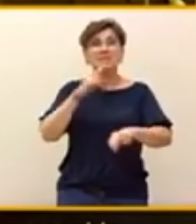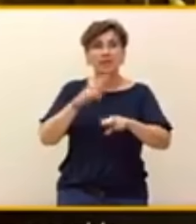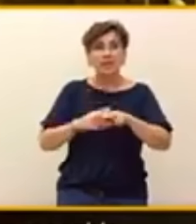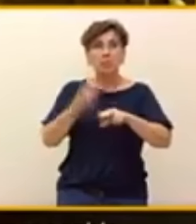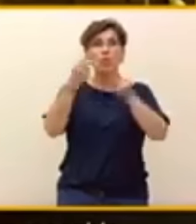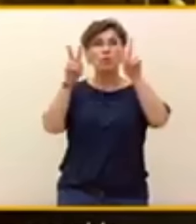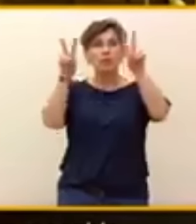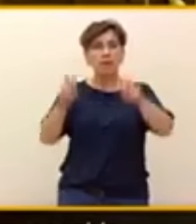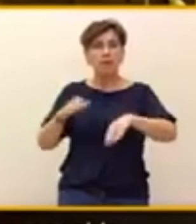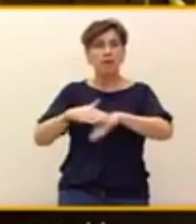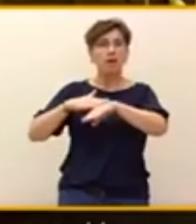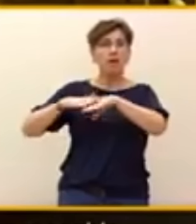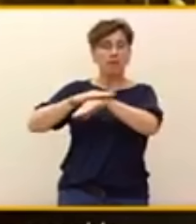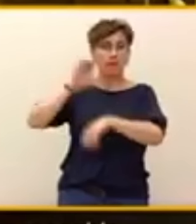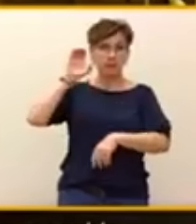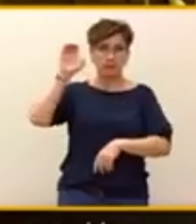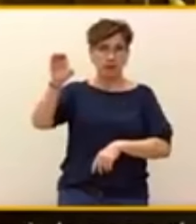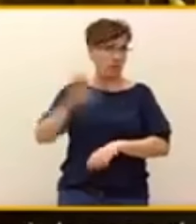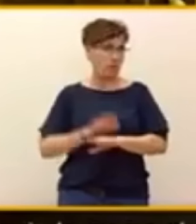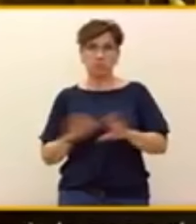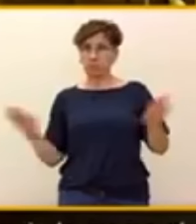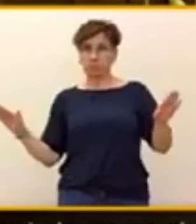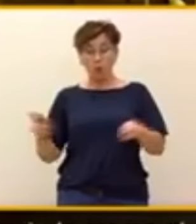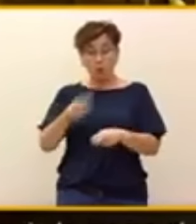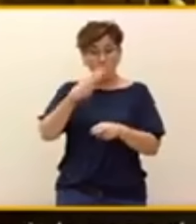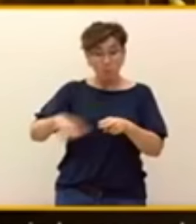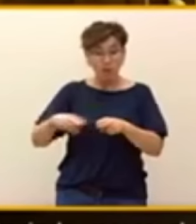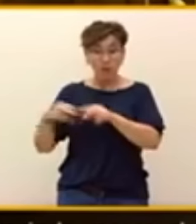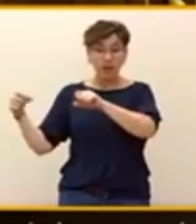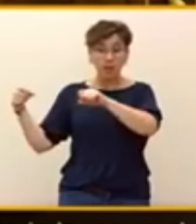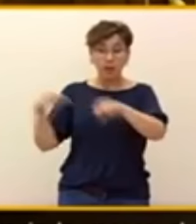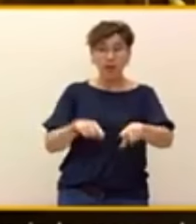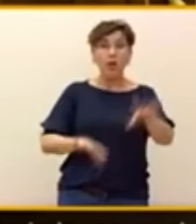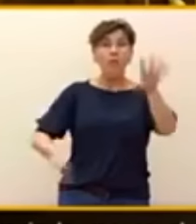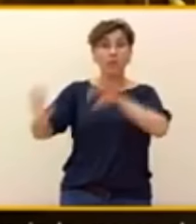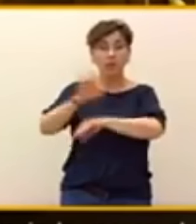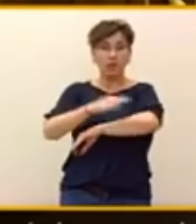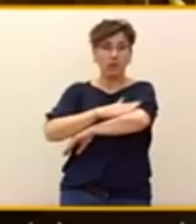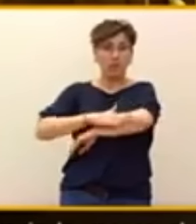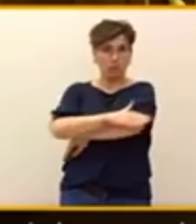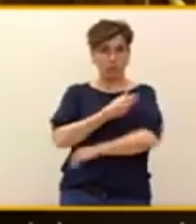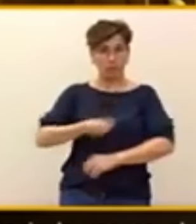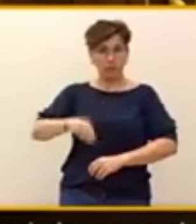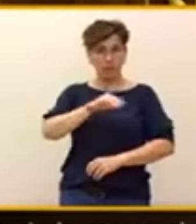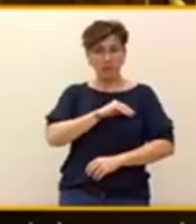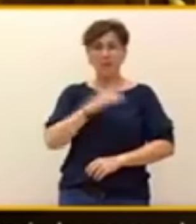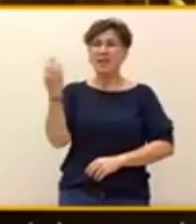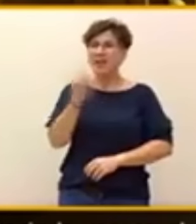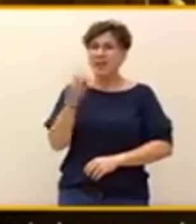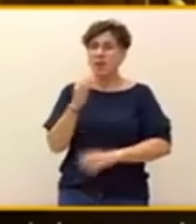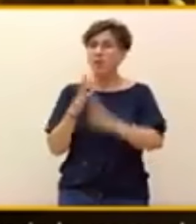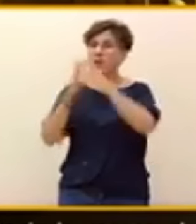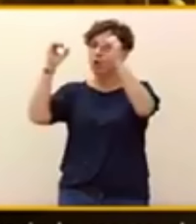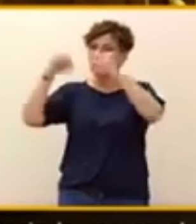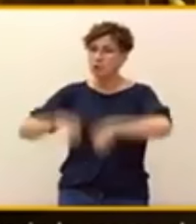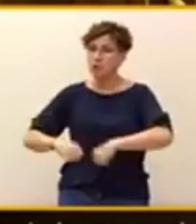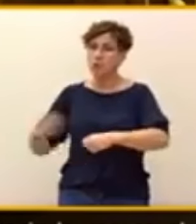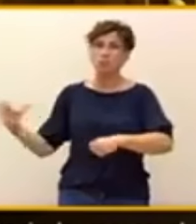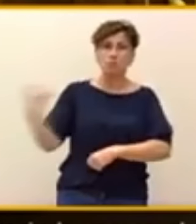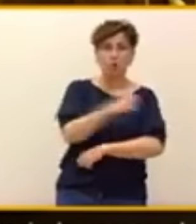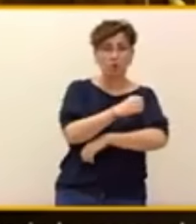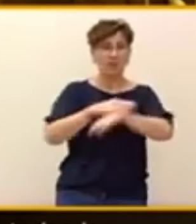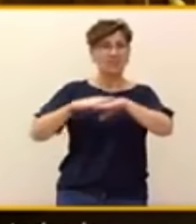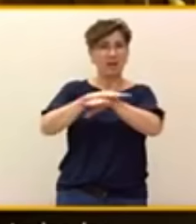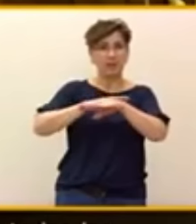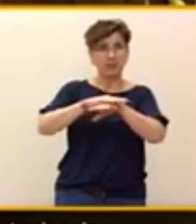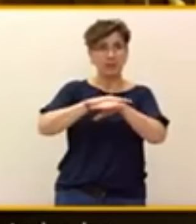Gobierno de España y tiene que buscar el consenso y el acuerdo con todas las administraciones públicas que tienen